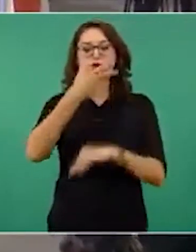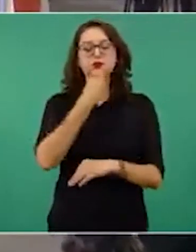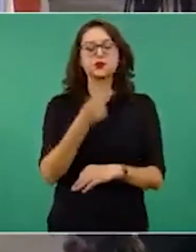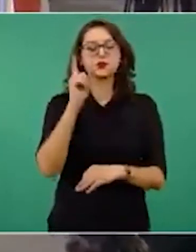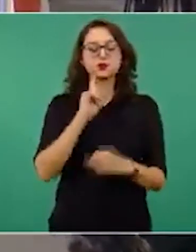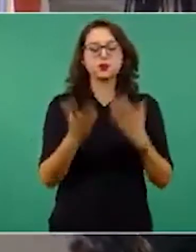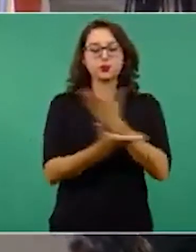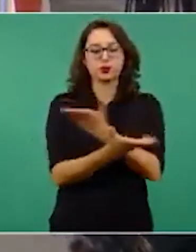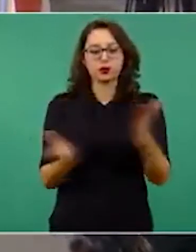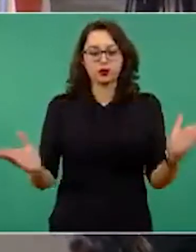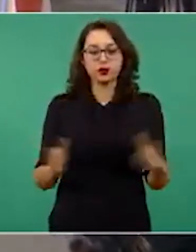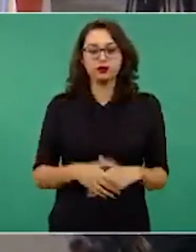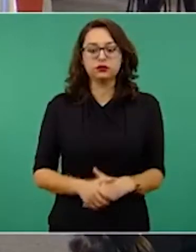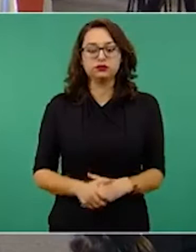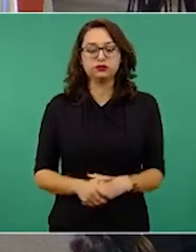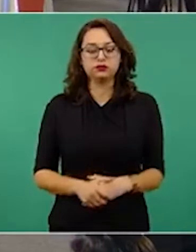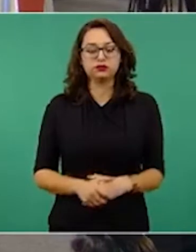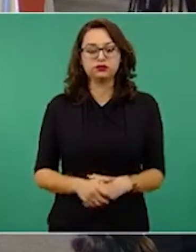Sintetizando,